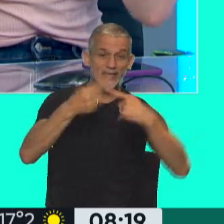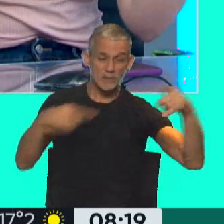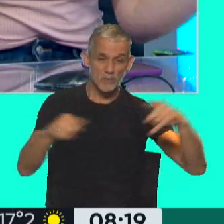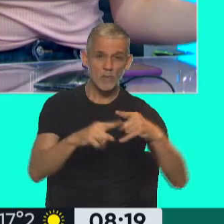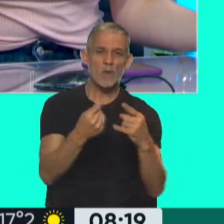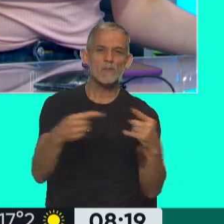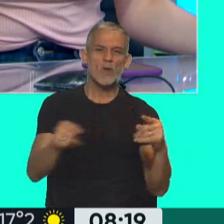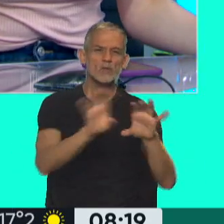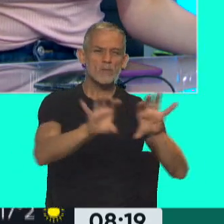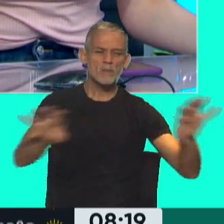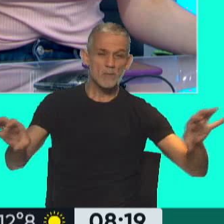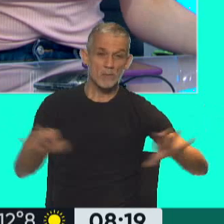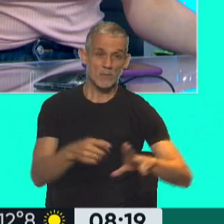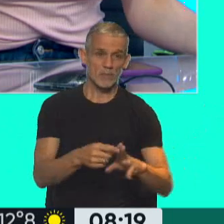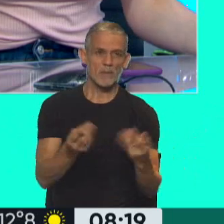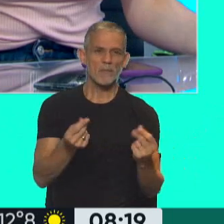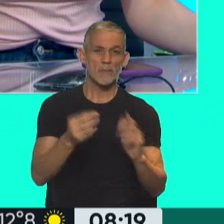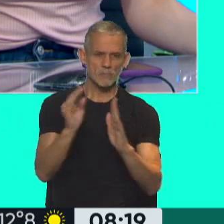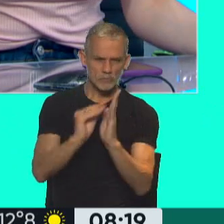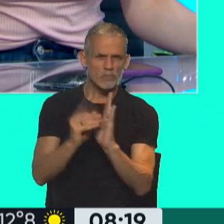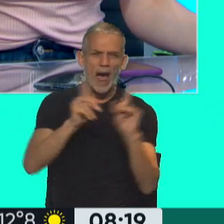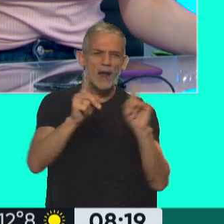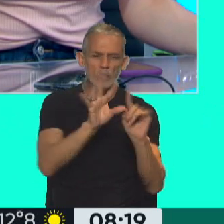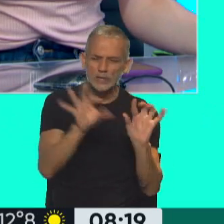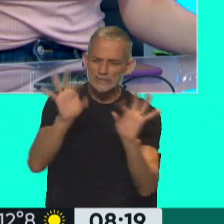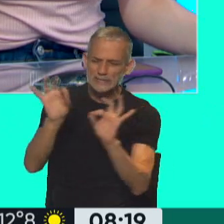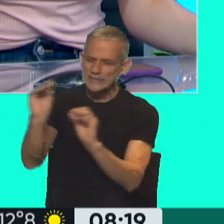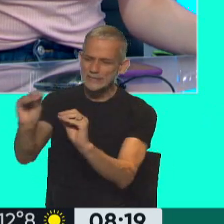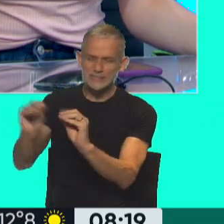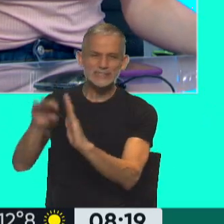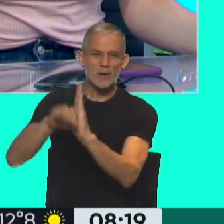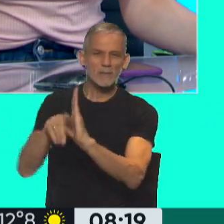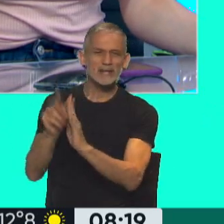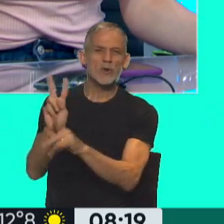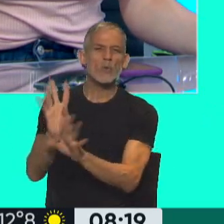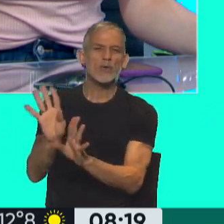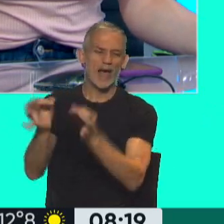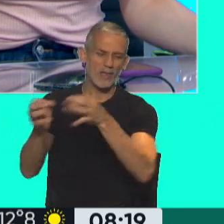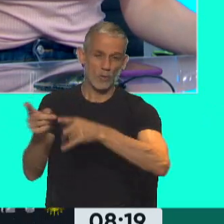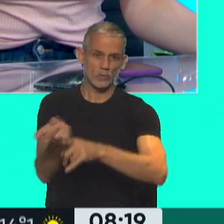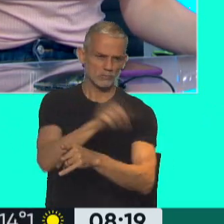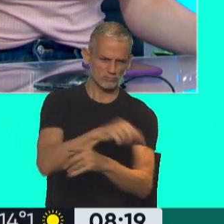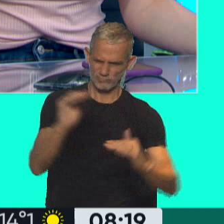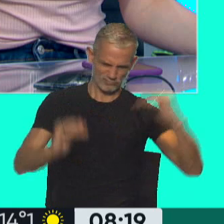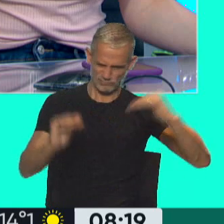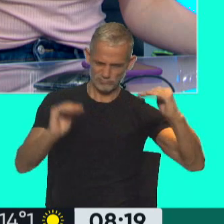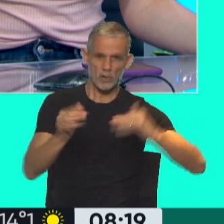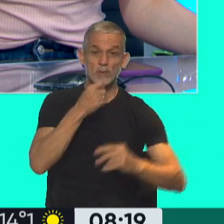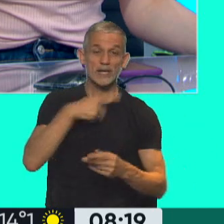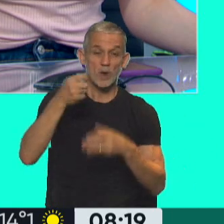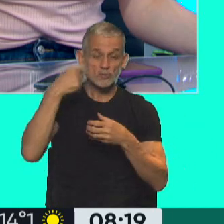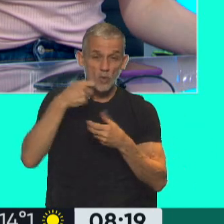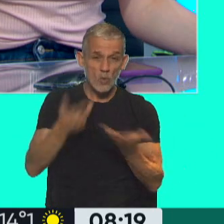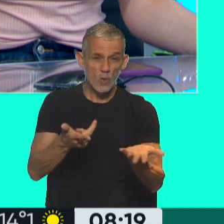de los programas de precios que impulsa el gobierno nacional, pero otros productos no. Entonces encontrás mucha disparidad. Por ejemplo, el caso de yogures.